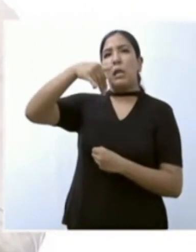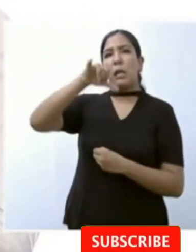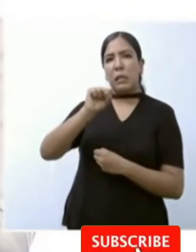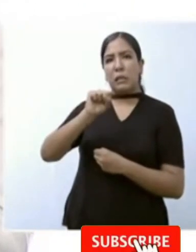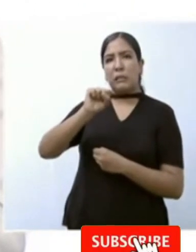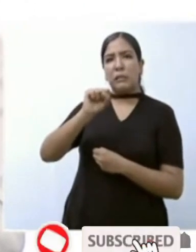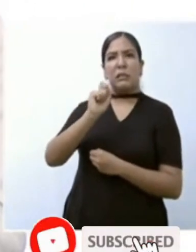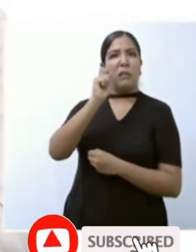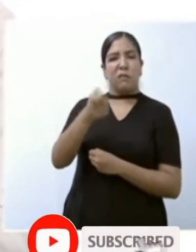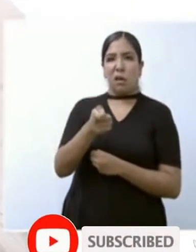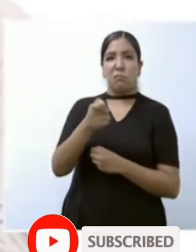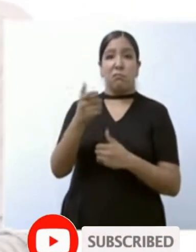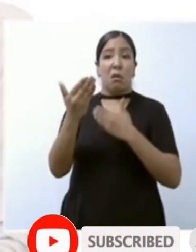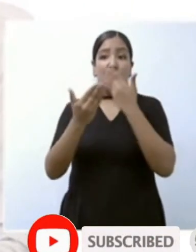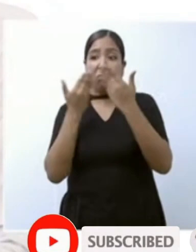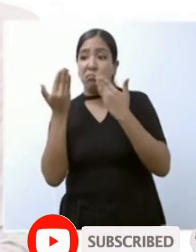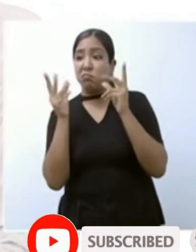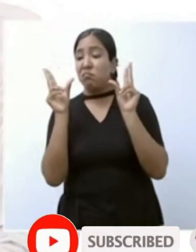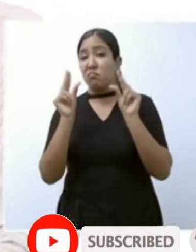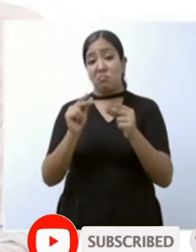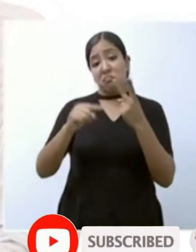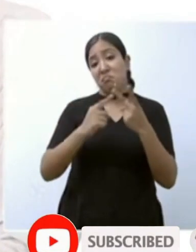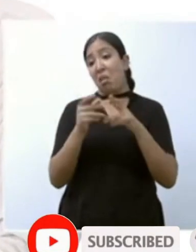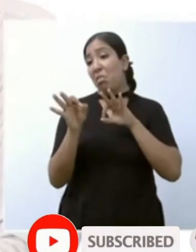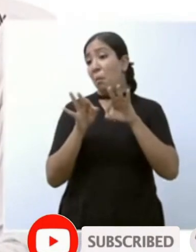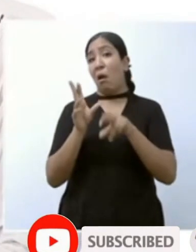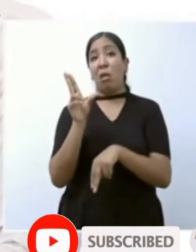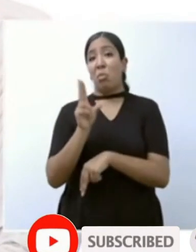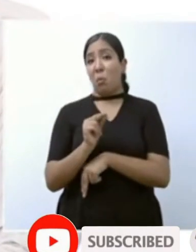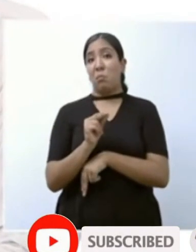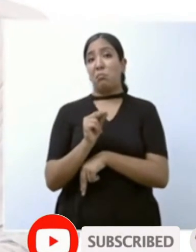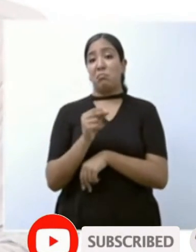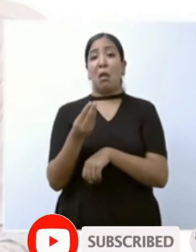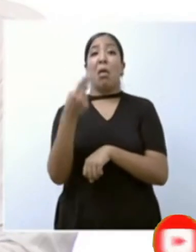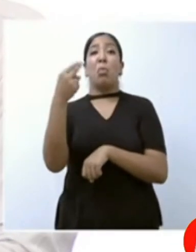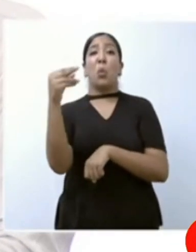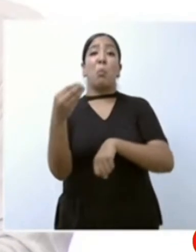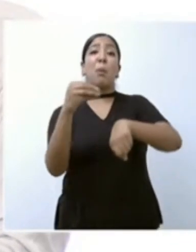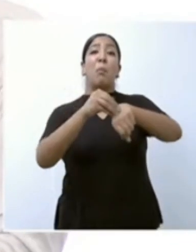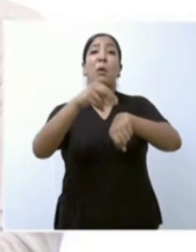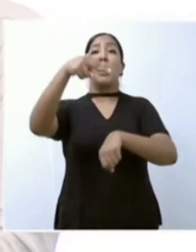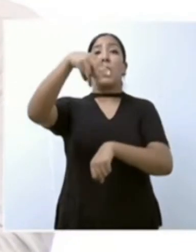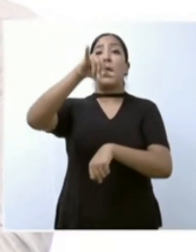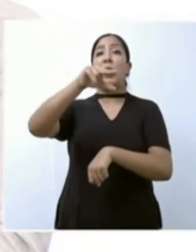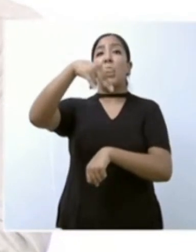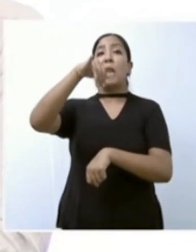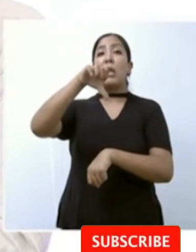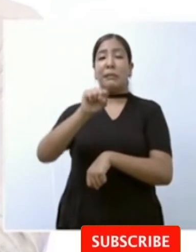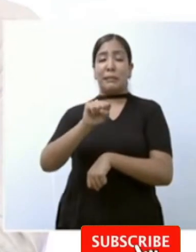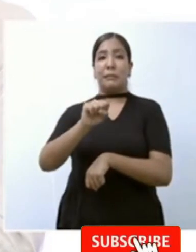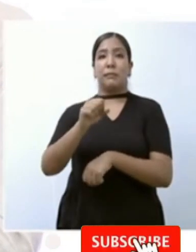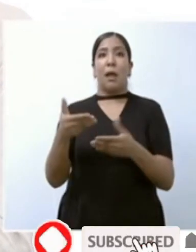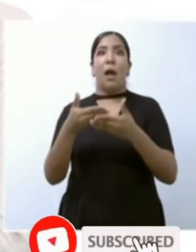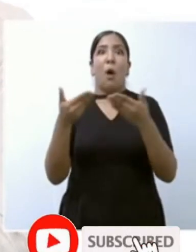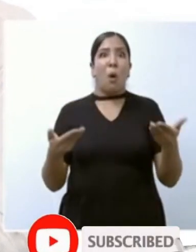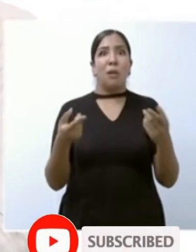eso fue lo único que hicieron ahora es distinto dos millones quinientos mil jóvenes